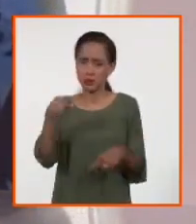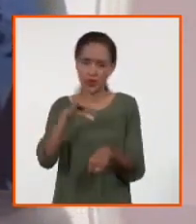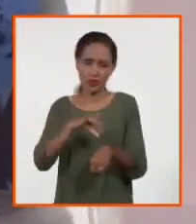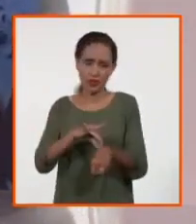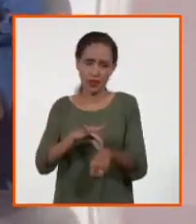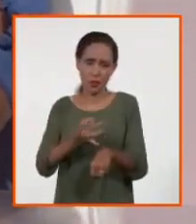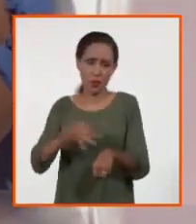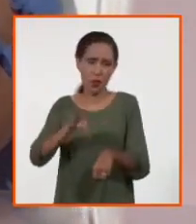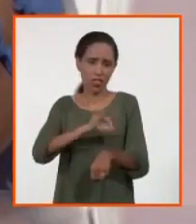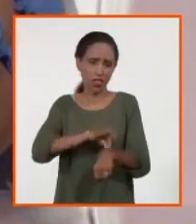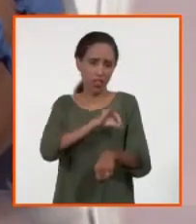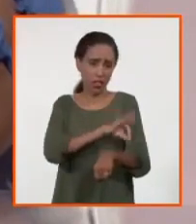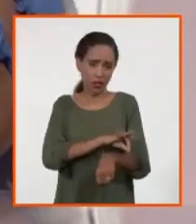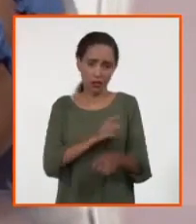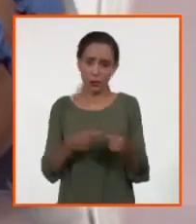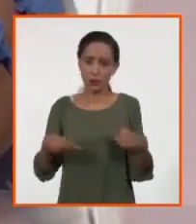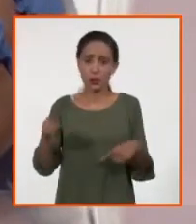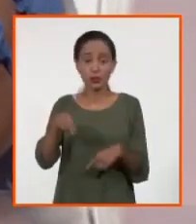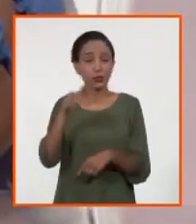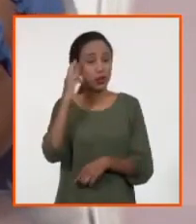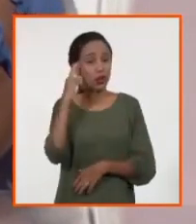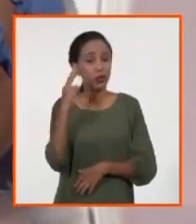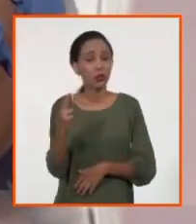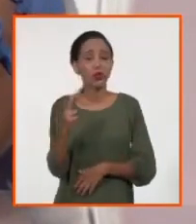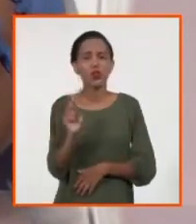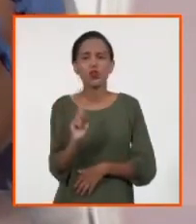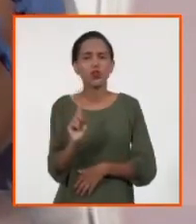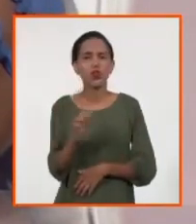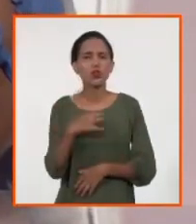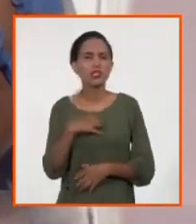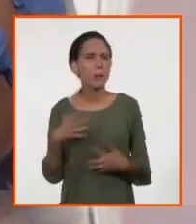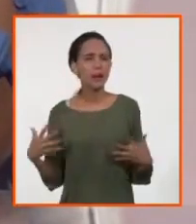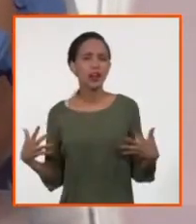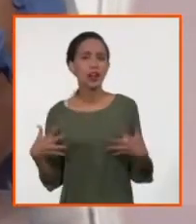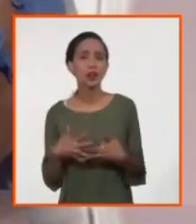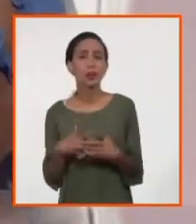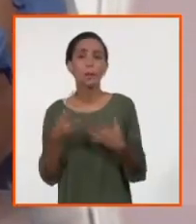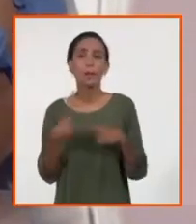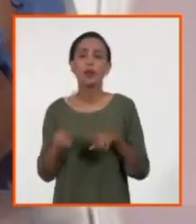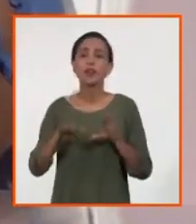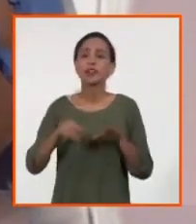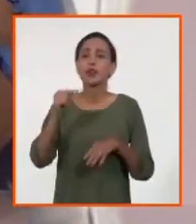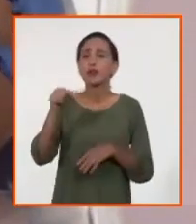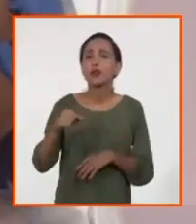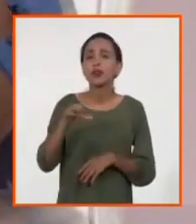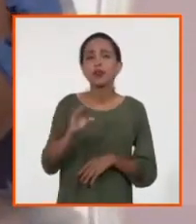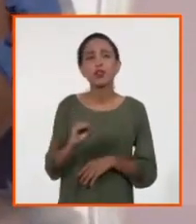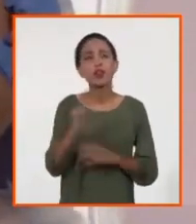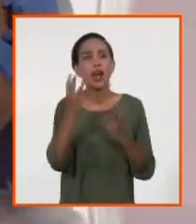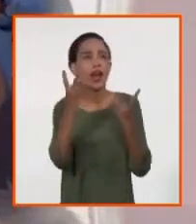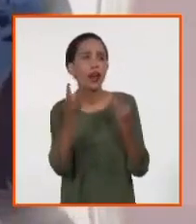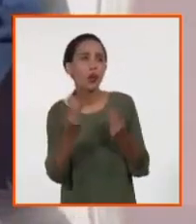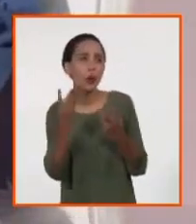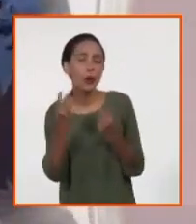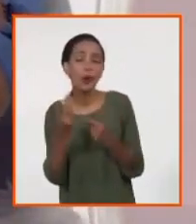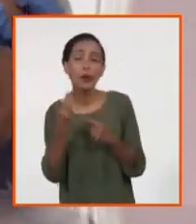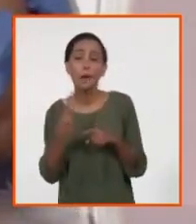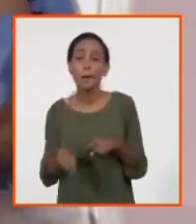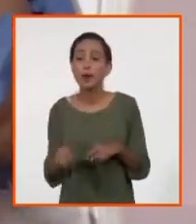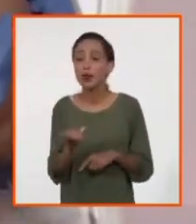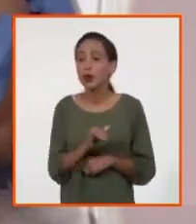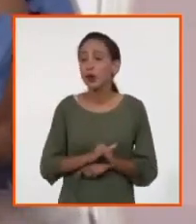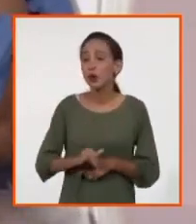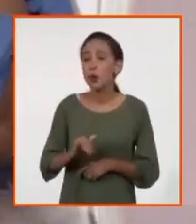de esta enfermedad. Recordar que no siempre está en relación con el número porque las personas dicen, bueno, el número correcto, pero las tasas nos van